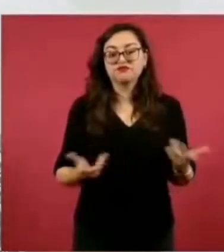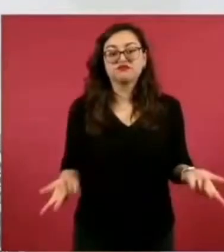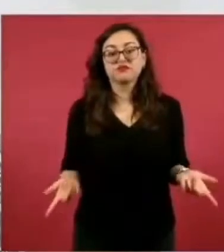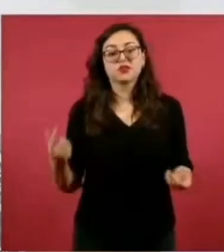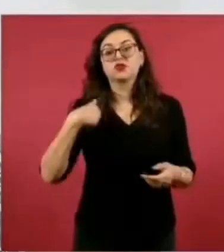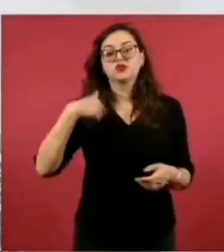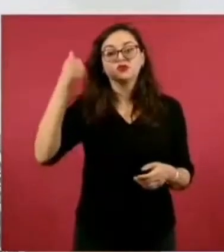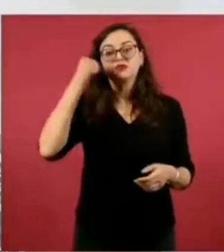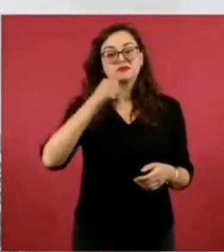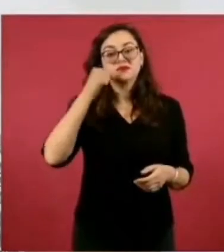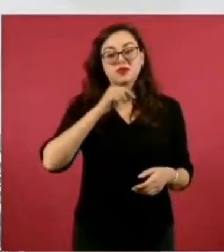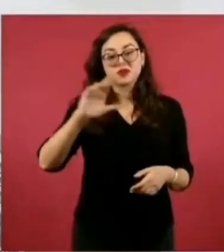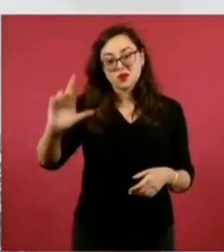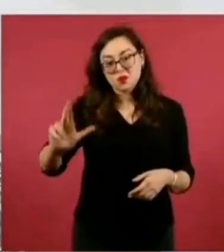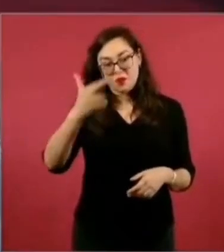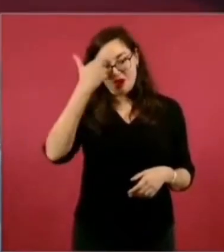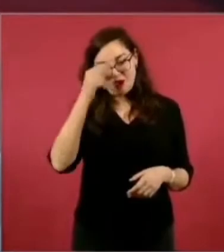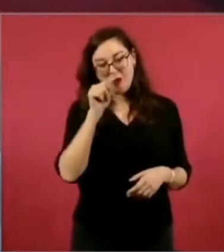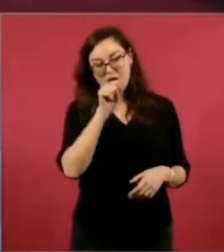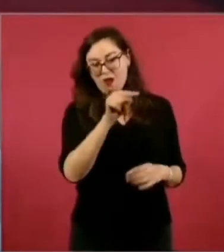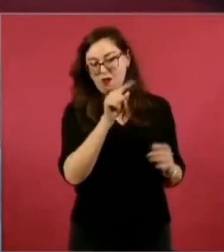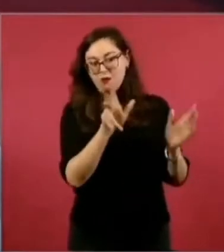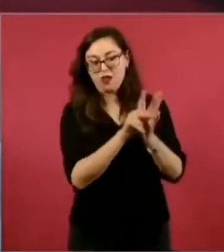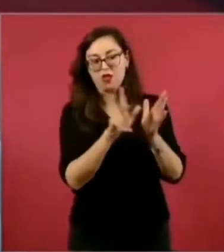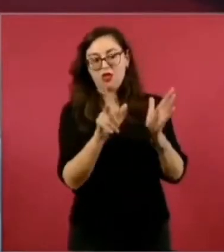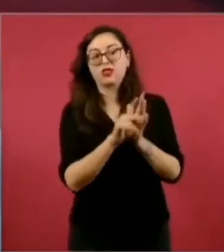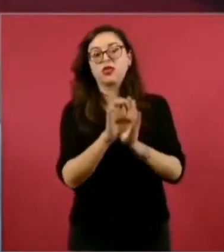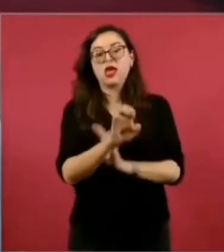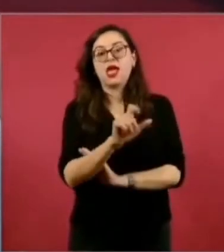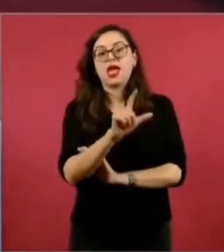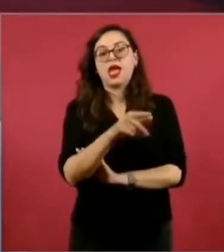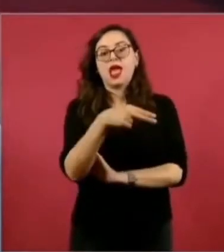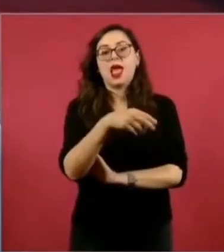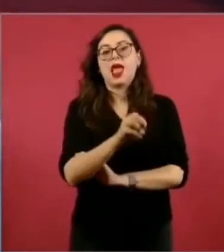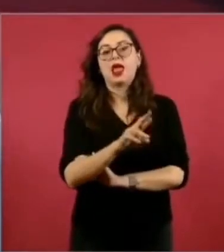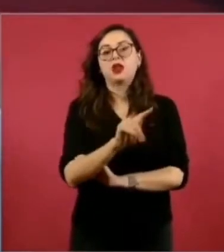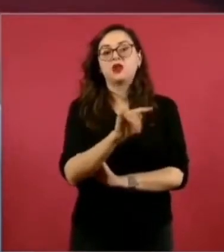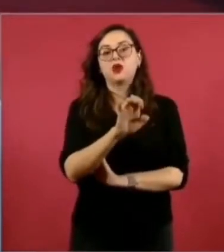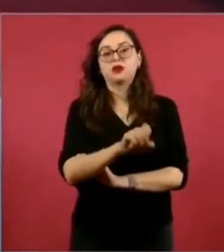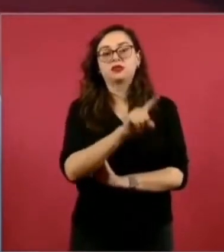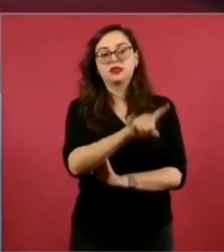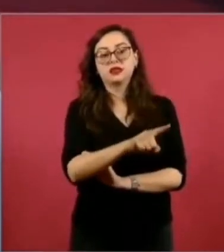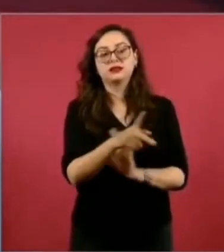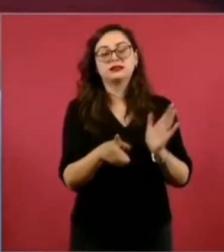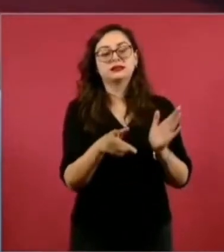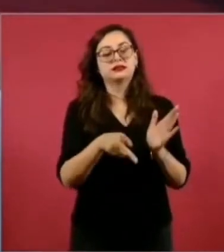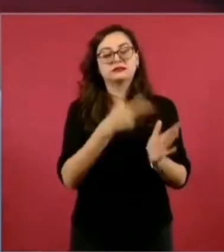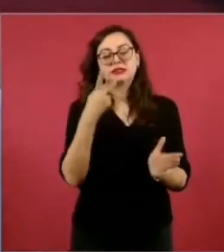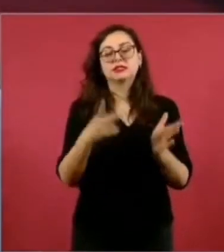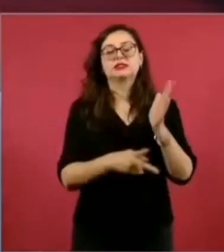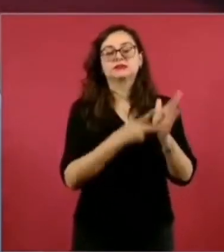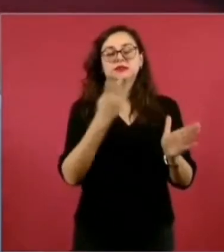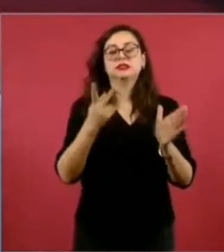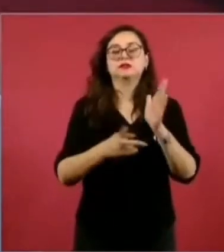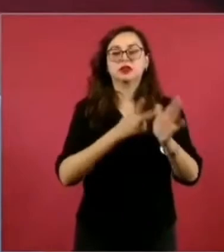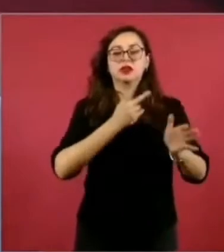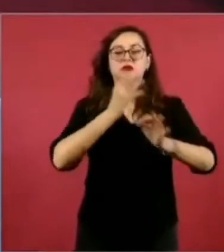tenían campaña en contra de